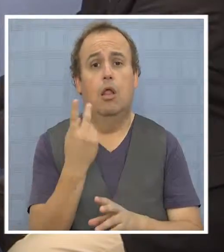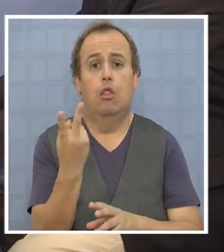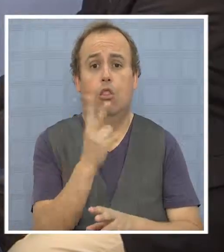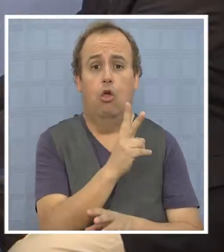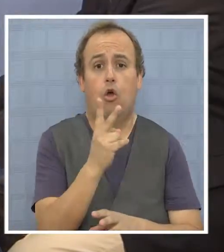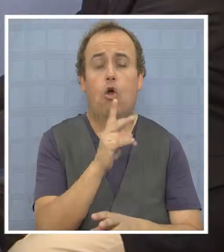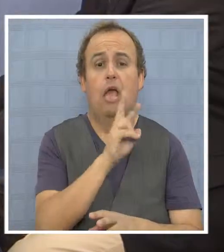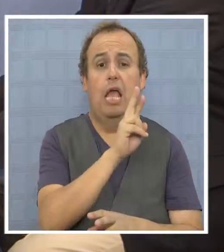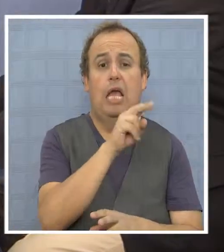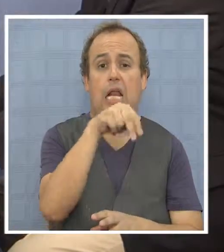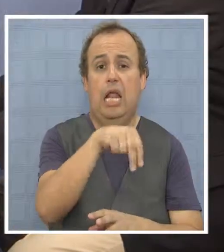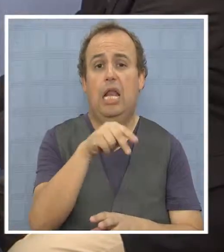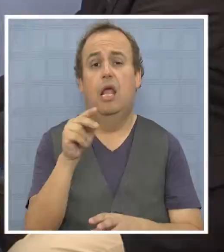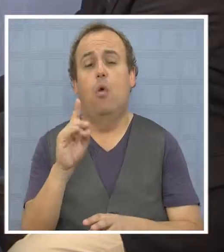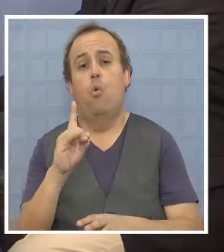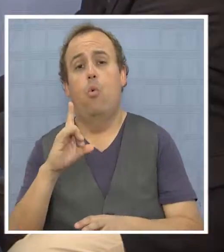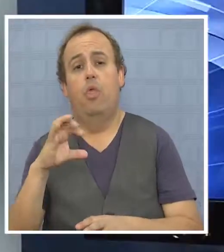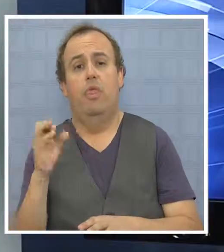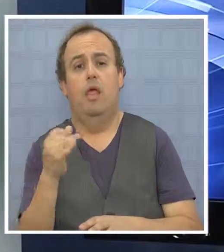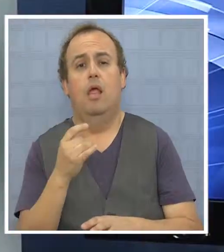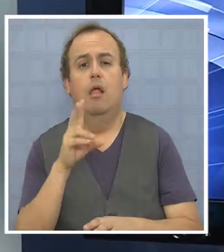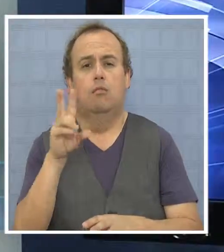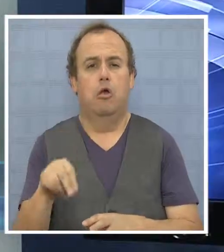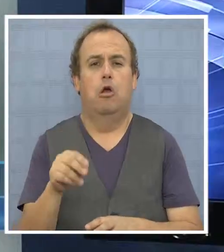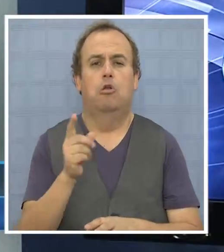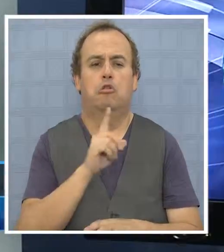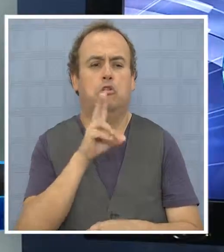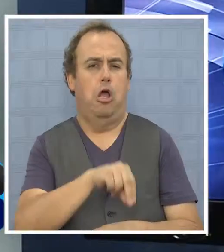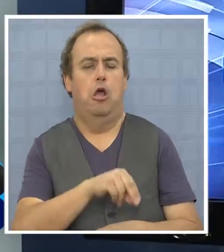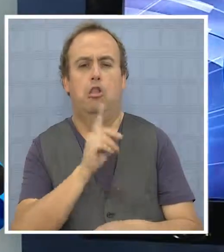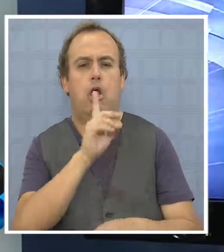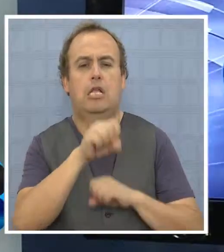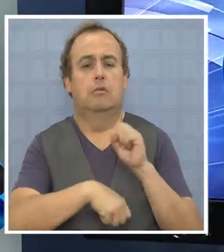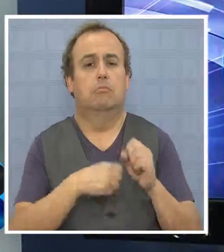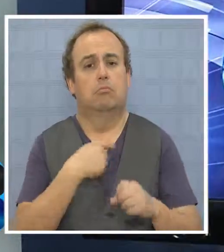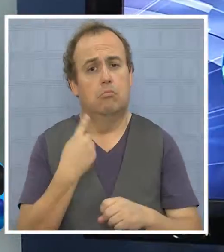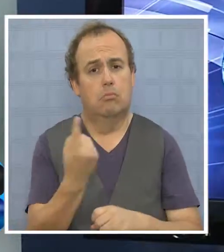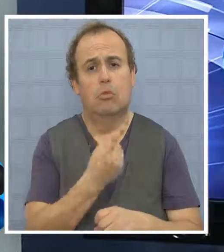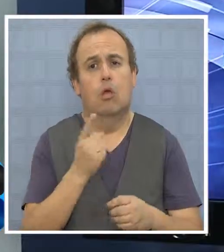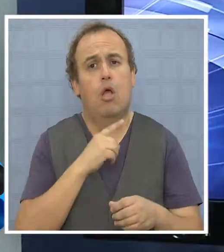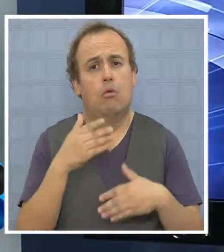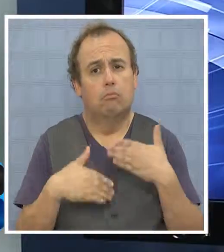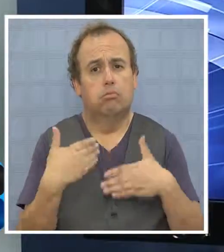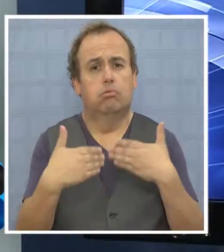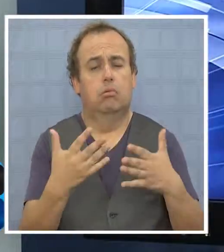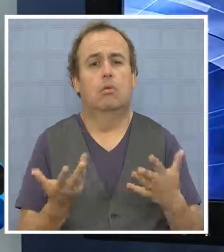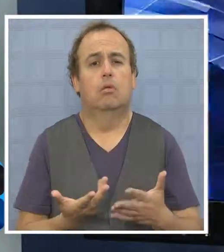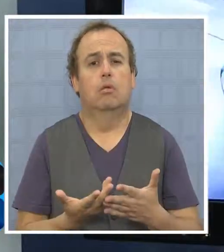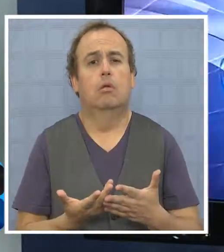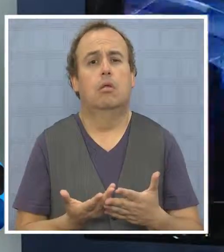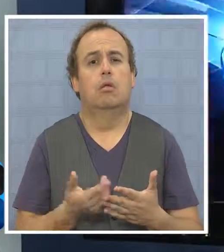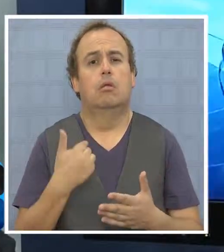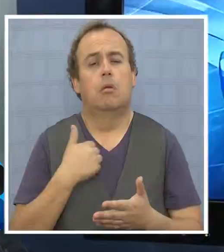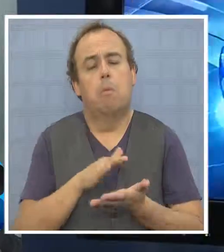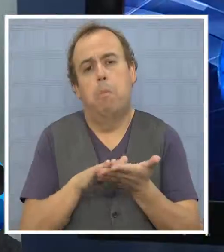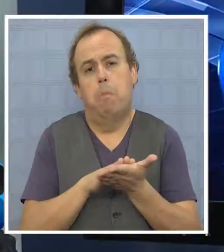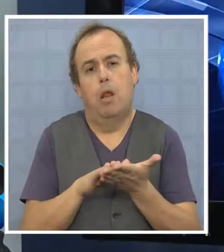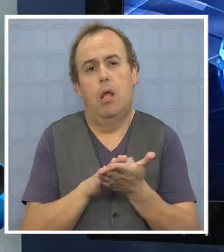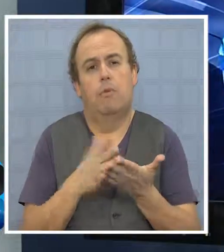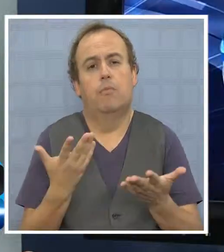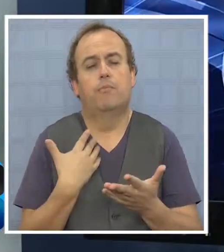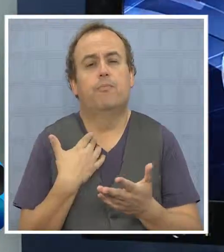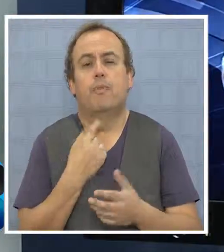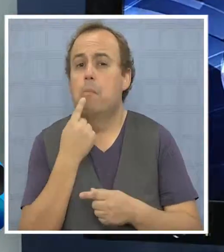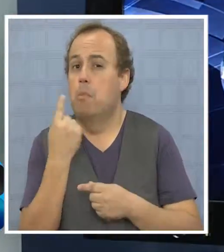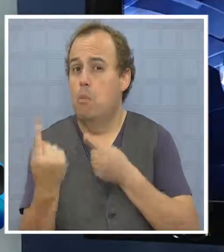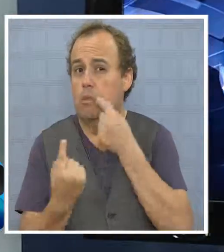simple. Ninguno de los dos partidos tiene derecho a veto. Y no vamos a aceptar que la UDI pretenda ser un veto porque no estamos para eso. sea, nosotros vamos a seguir avanzando. Como por ejemplo,